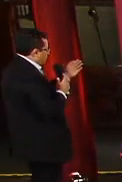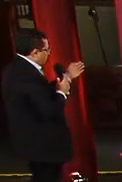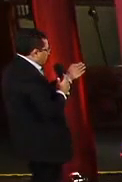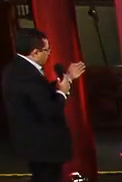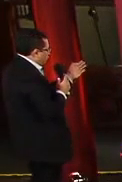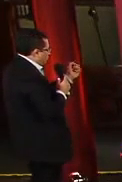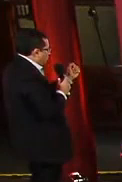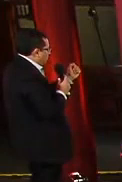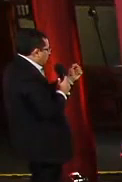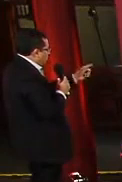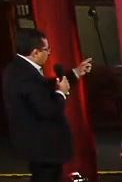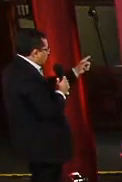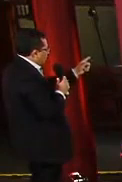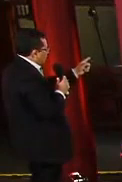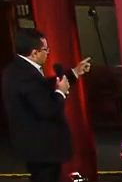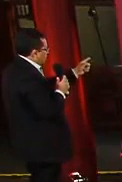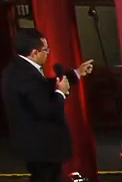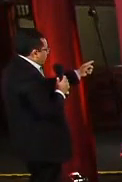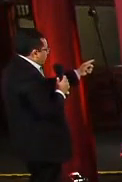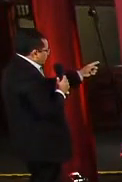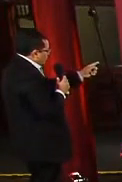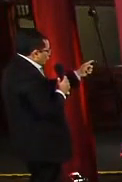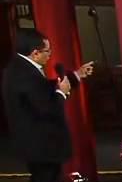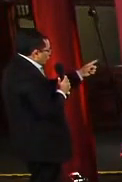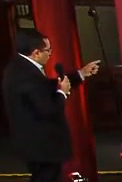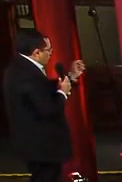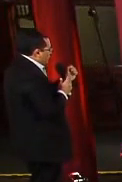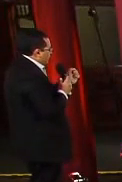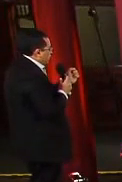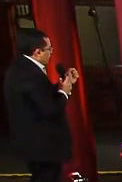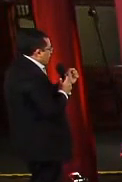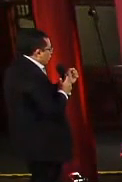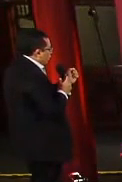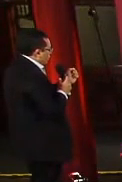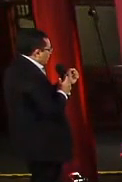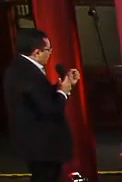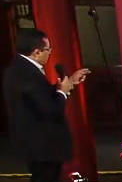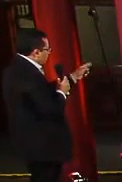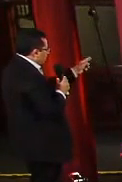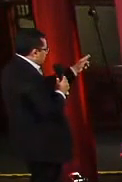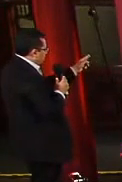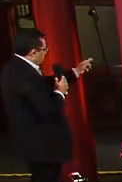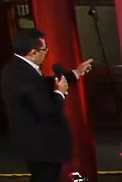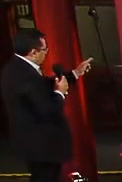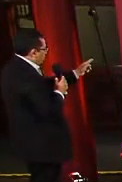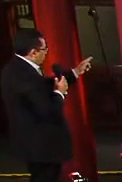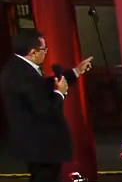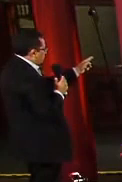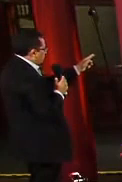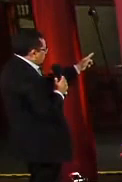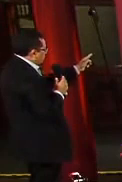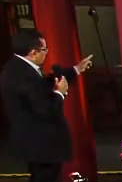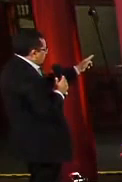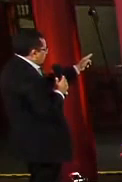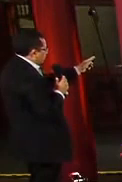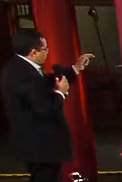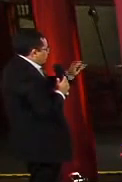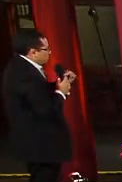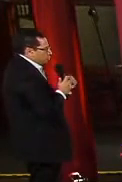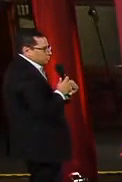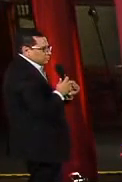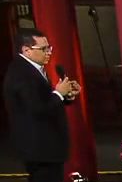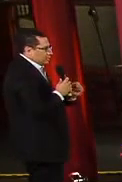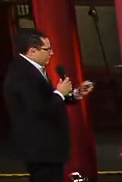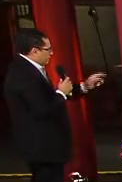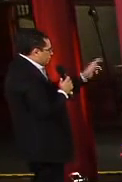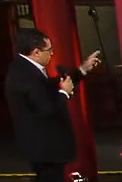domiciliario. Dos grupos que entraron a hospital, el primero de ellos estable, que fue un